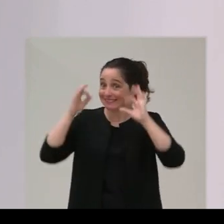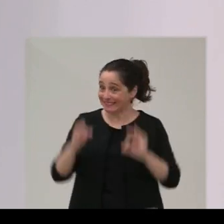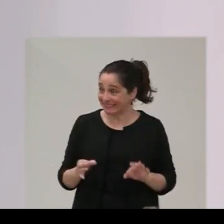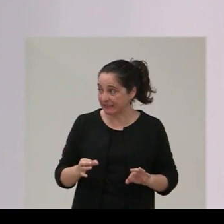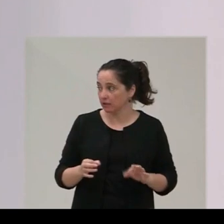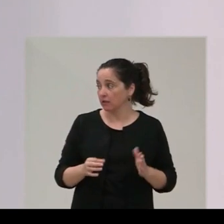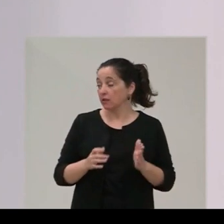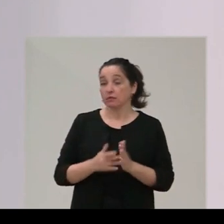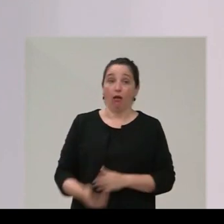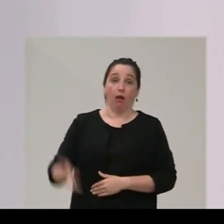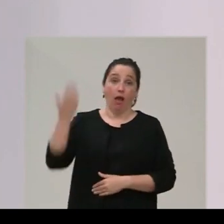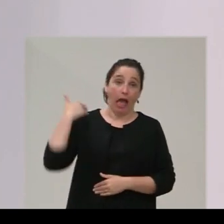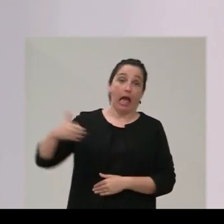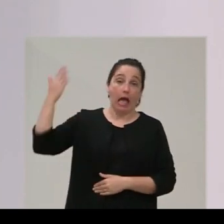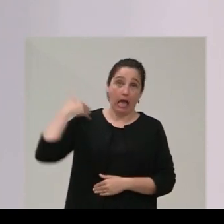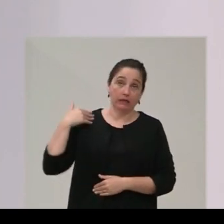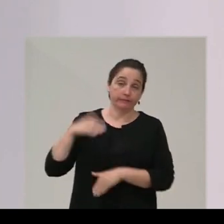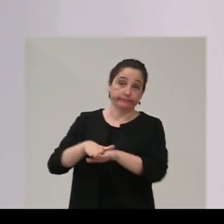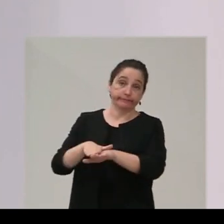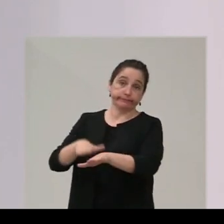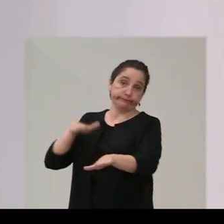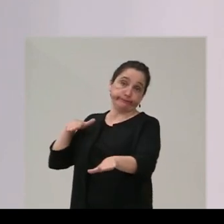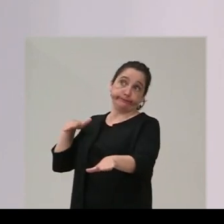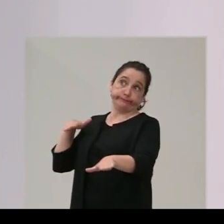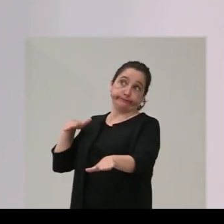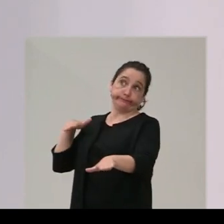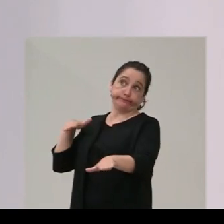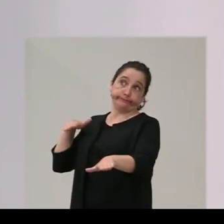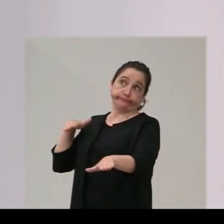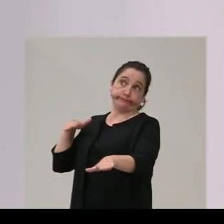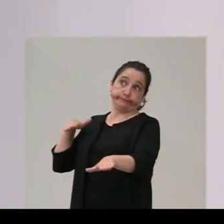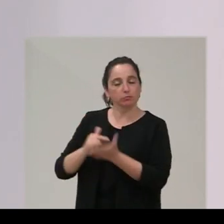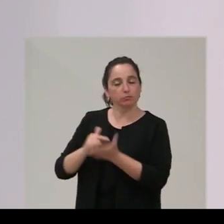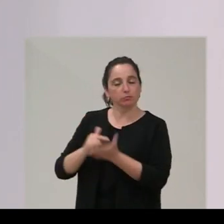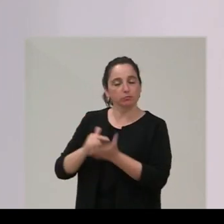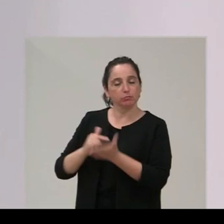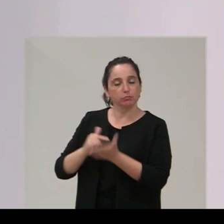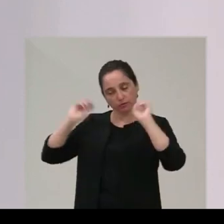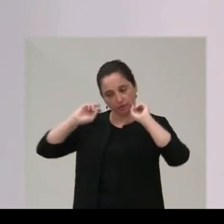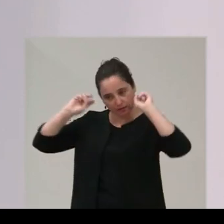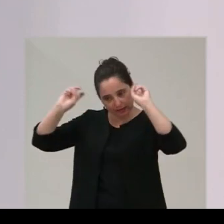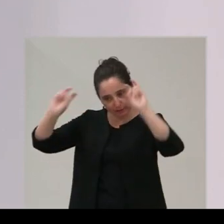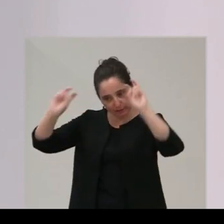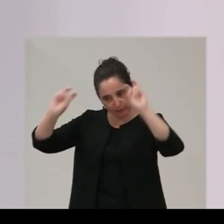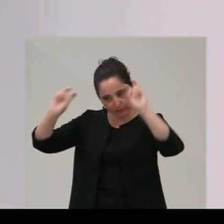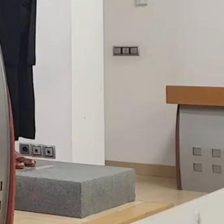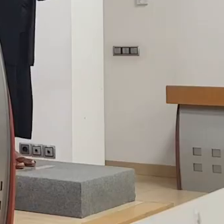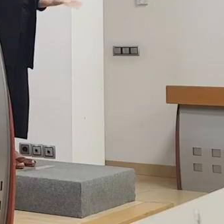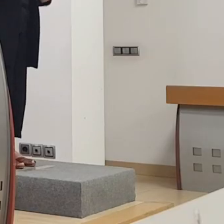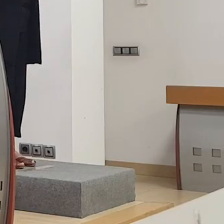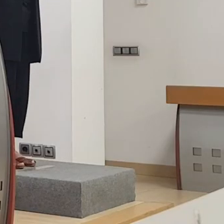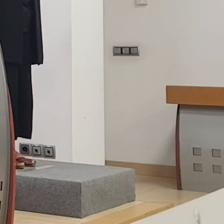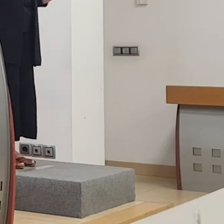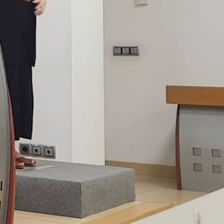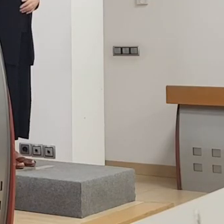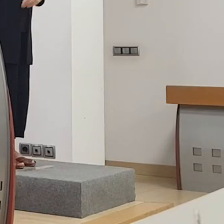se habían quedado retrasados y que ahora como nuevos proyectos pues van a tener el impulso que